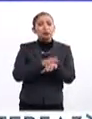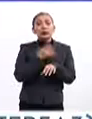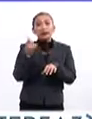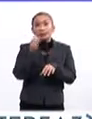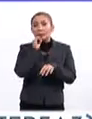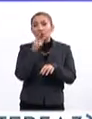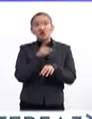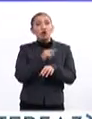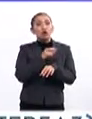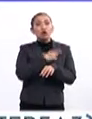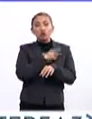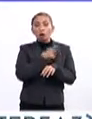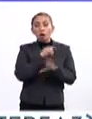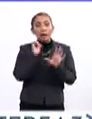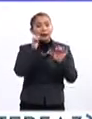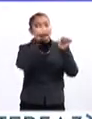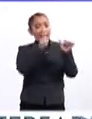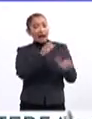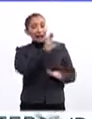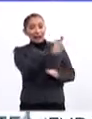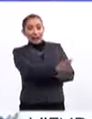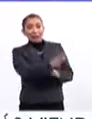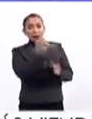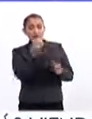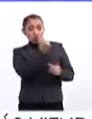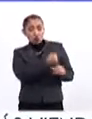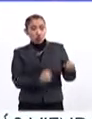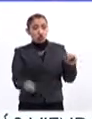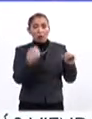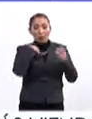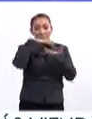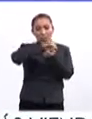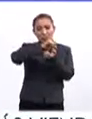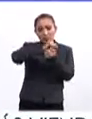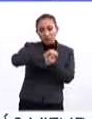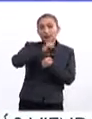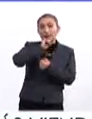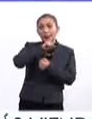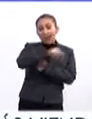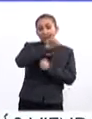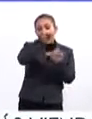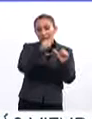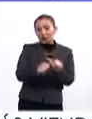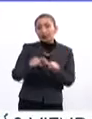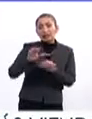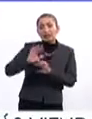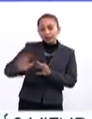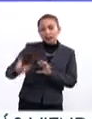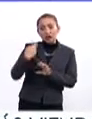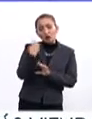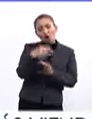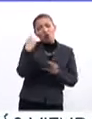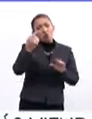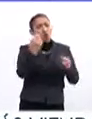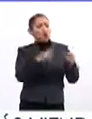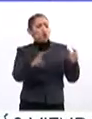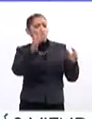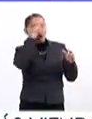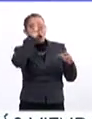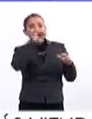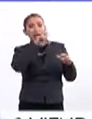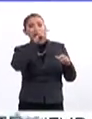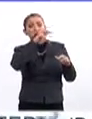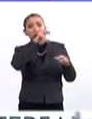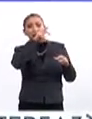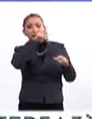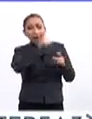también, o sea, no solamente van a ser artistas consagrados dedicados a la plástica, estos artistas que ya renombrados, reconocidos como José